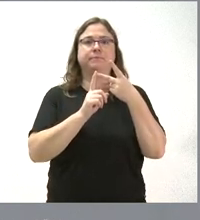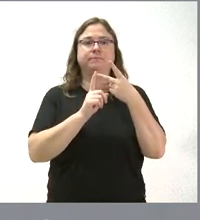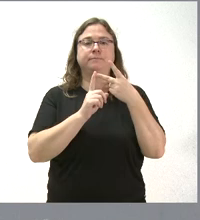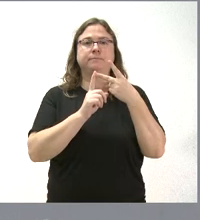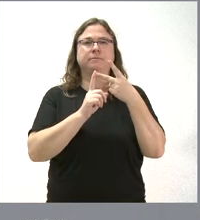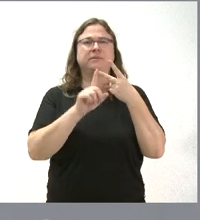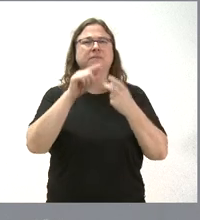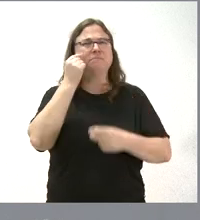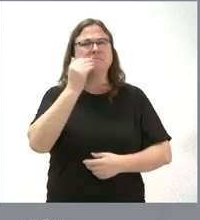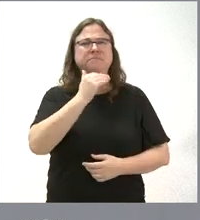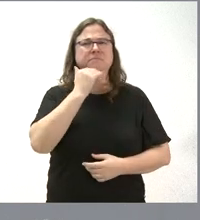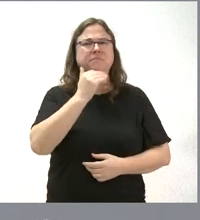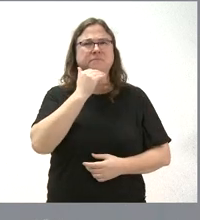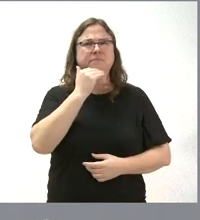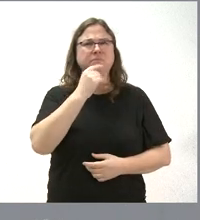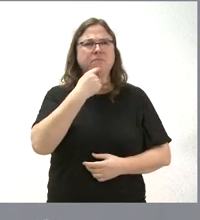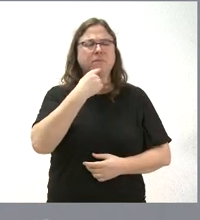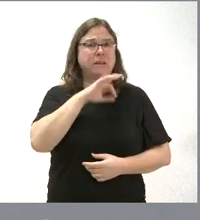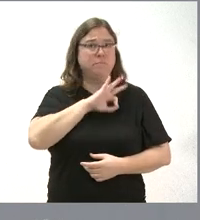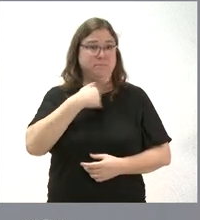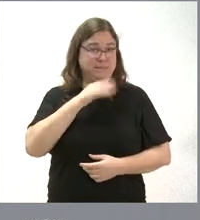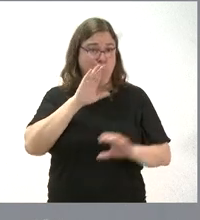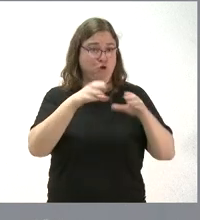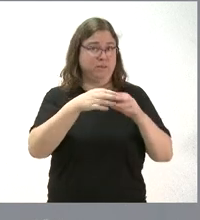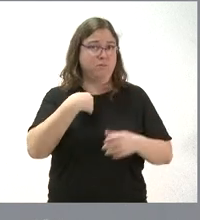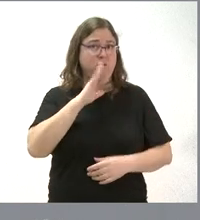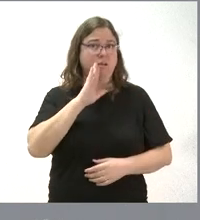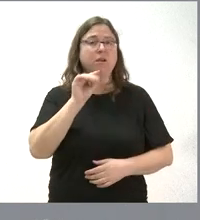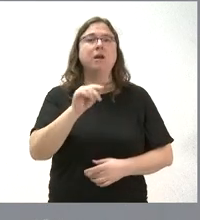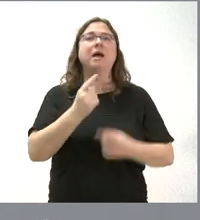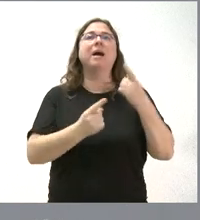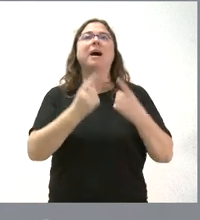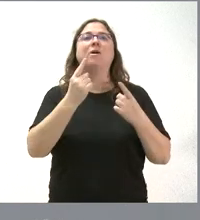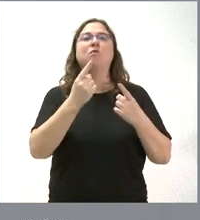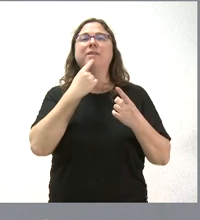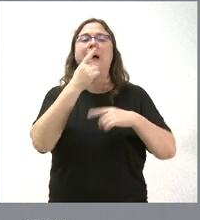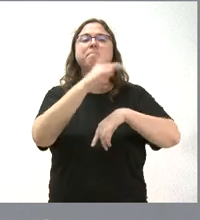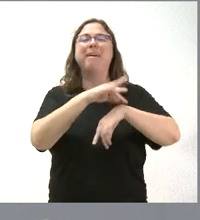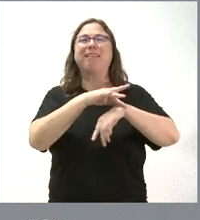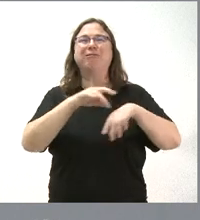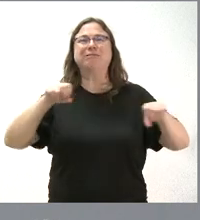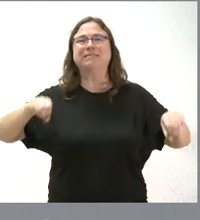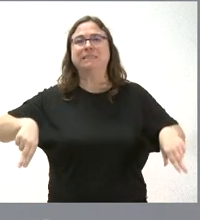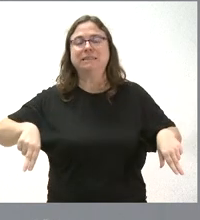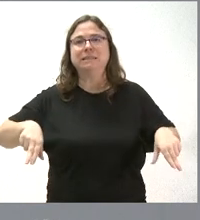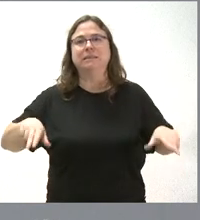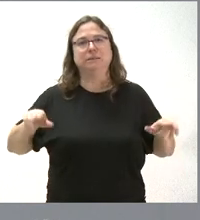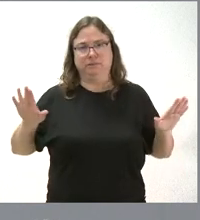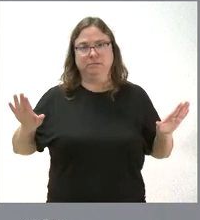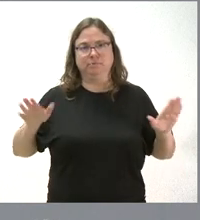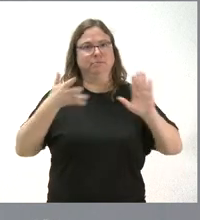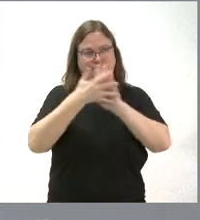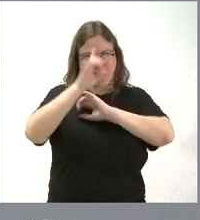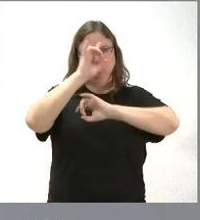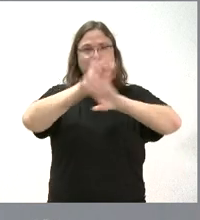He oído también decir a ese mismo colectivo que usted plantea que algunos no eran ni médicos. Y yo de esto lo quiero dejar bien claro. Son